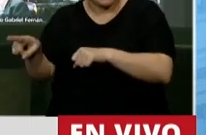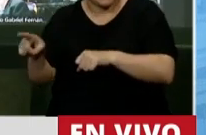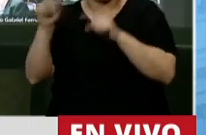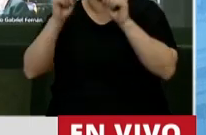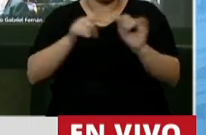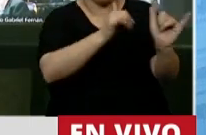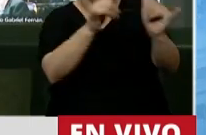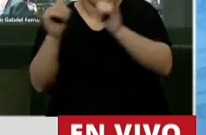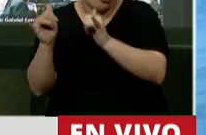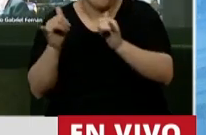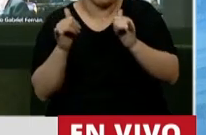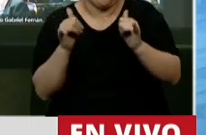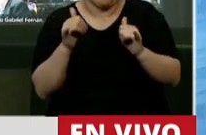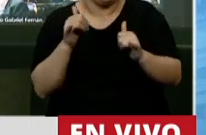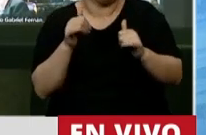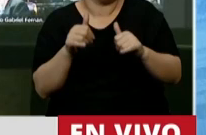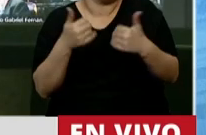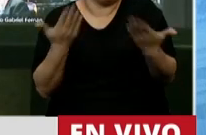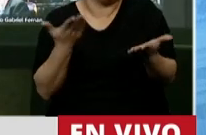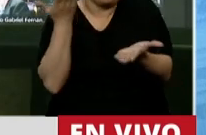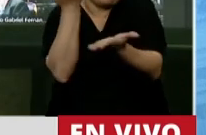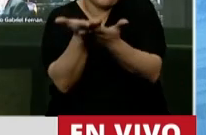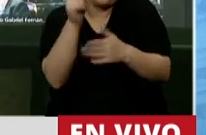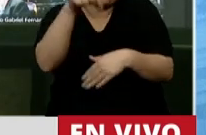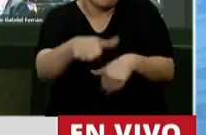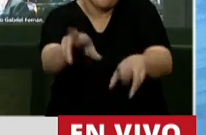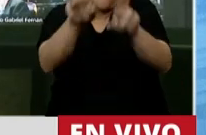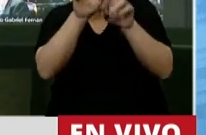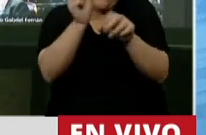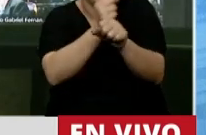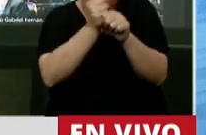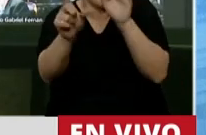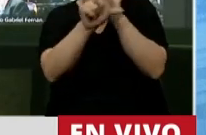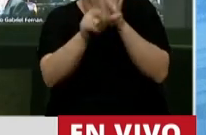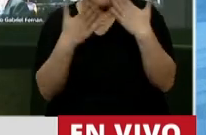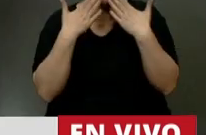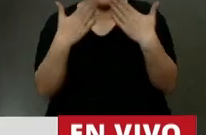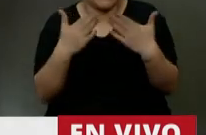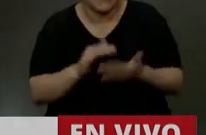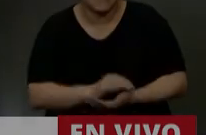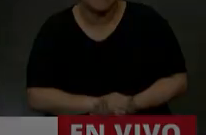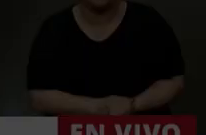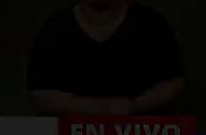están hoy acá y por eso le pedimos, Presidente, que hoy se sancione esta ley. Muchas gracias. Gracias, Diputado.